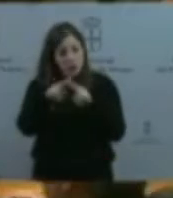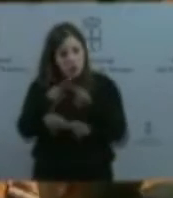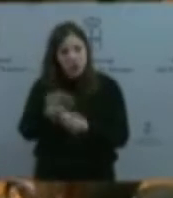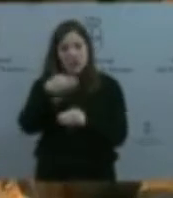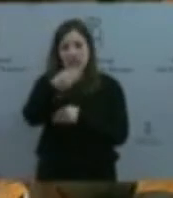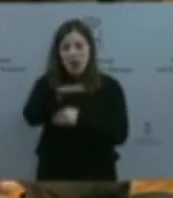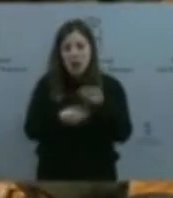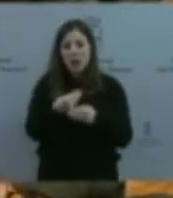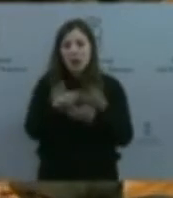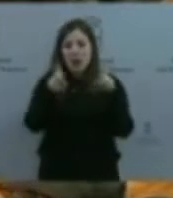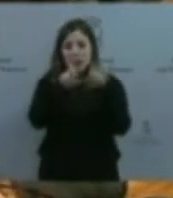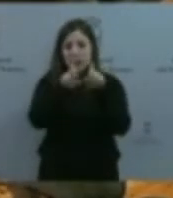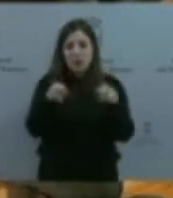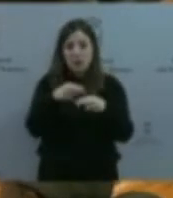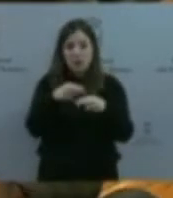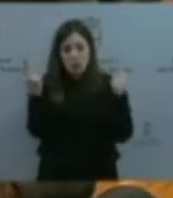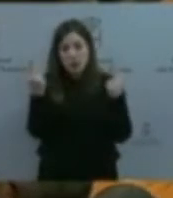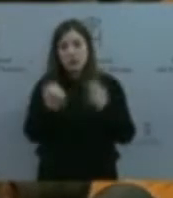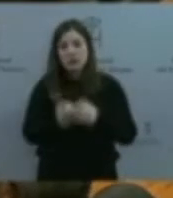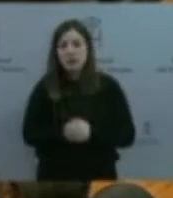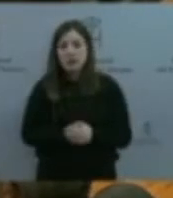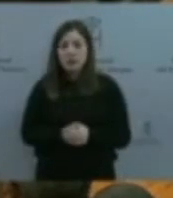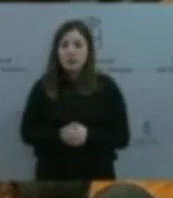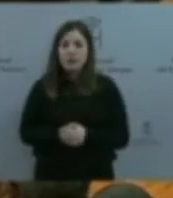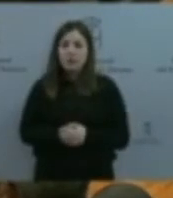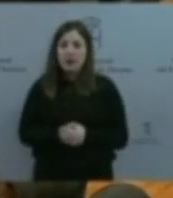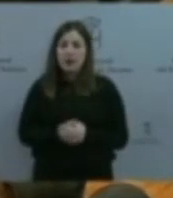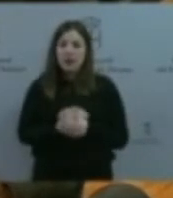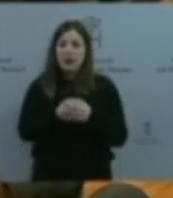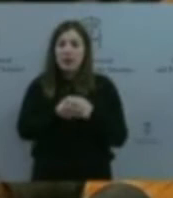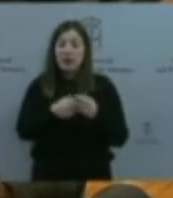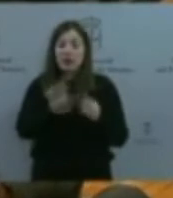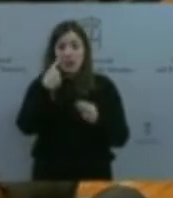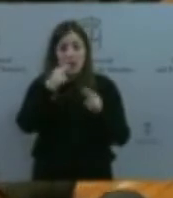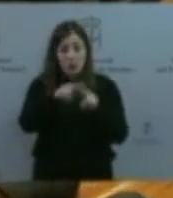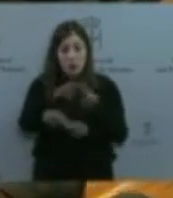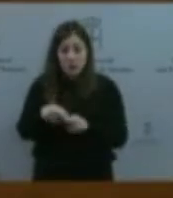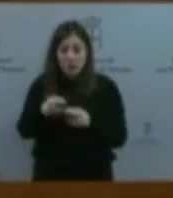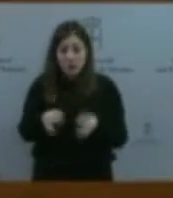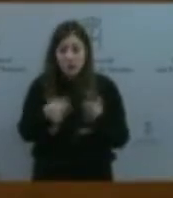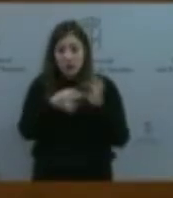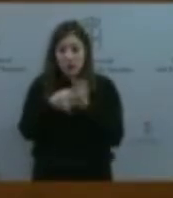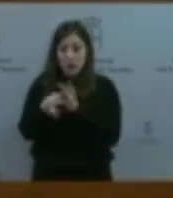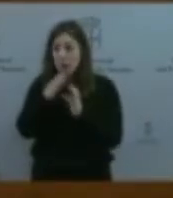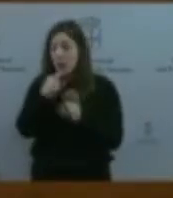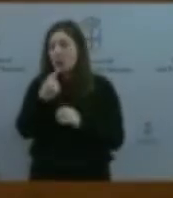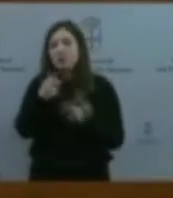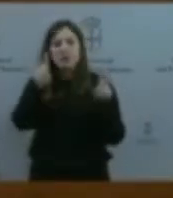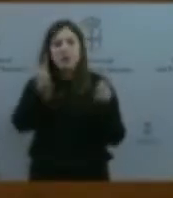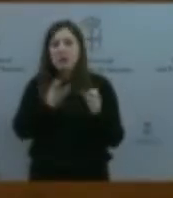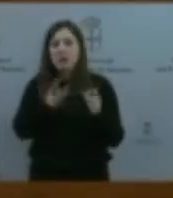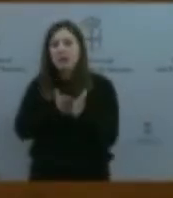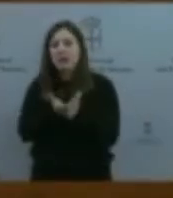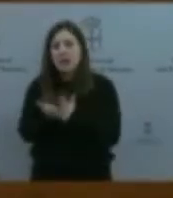siempre que ver esas auditorías, lo digo porque, bueno, quiero decir que es una cuestión transversal, las auditorías se hacen en prácticamente todas las